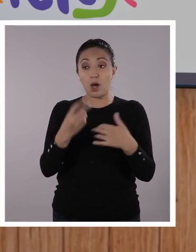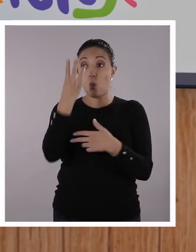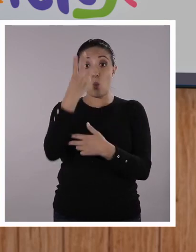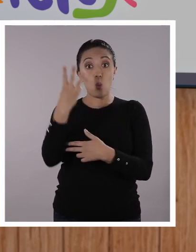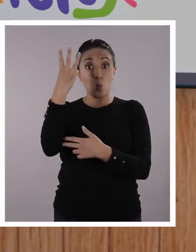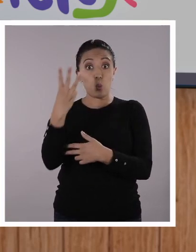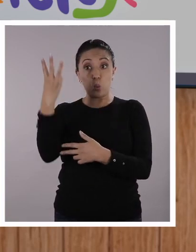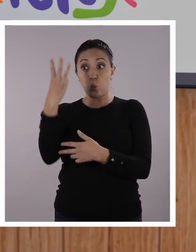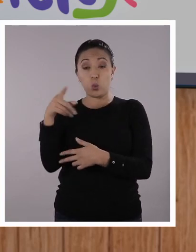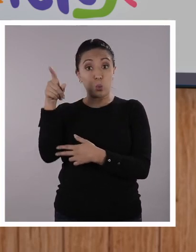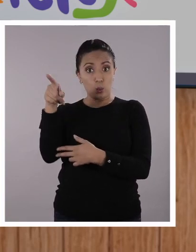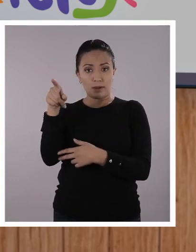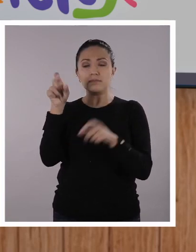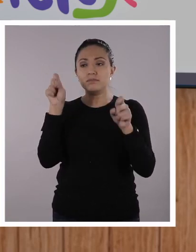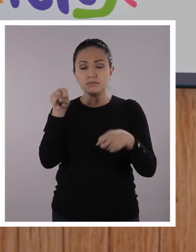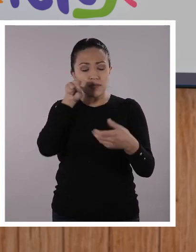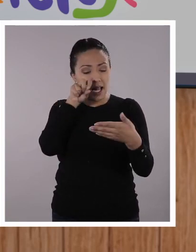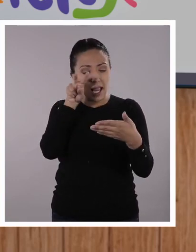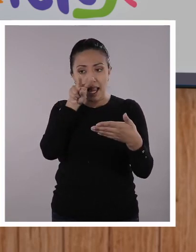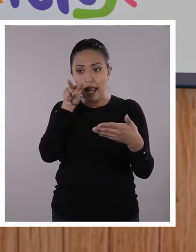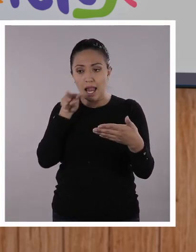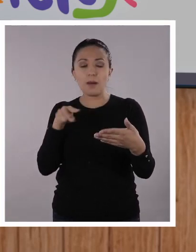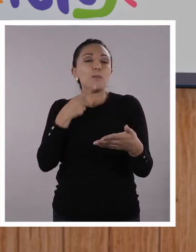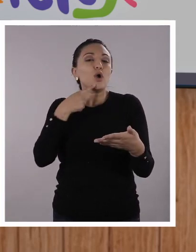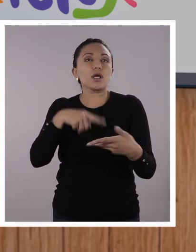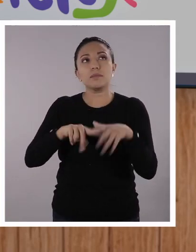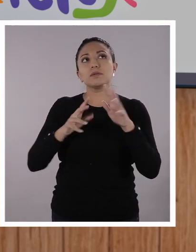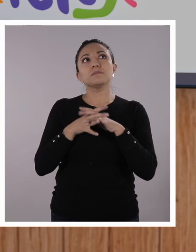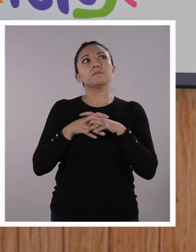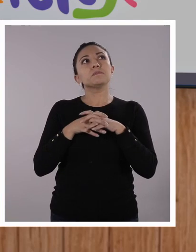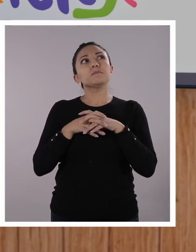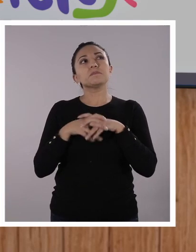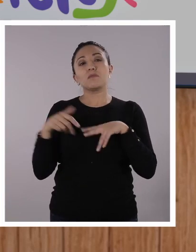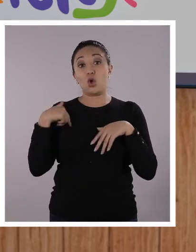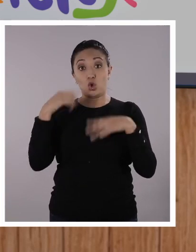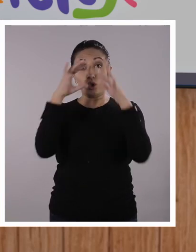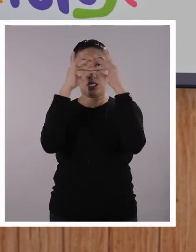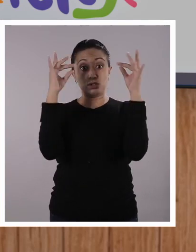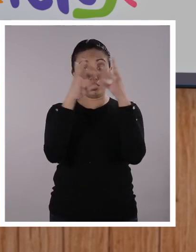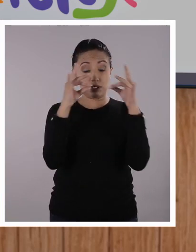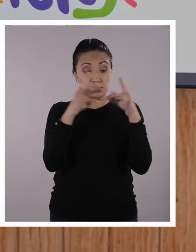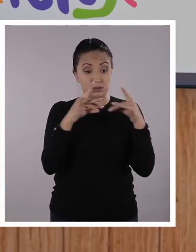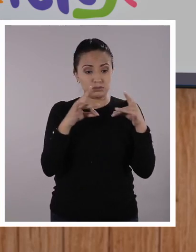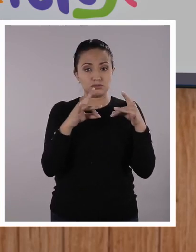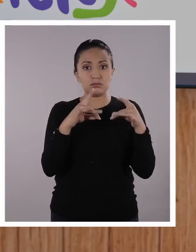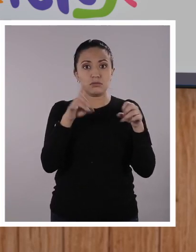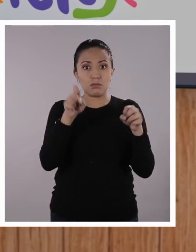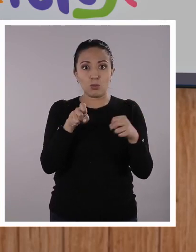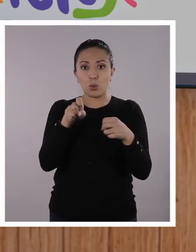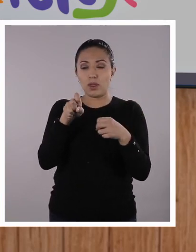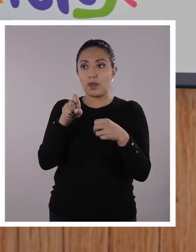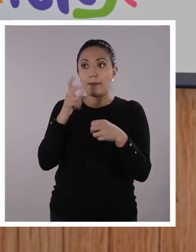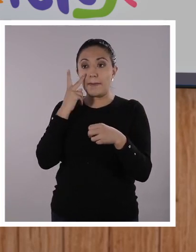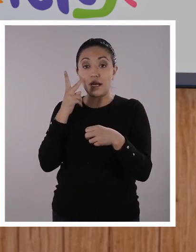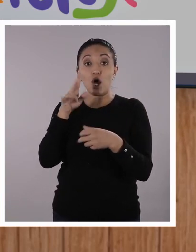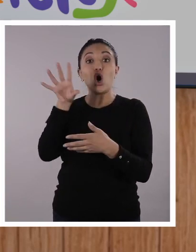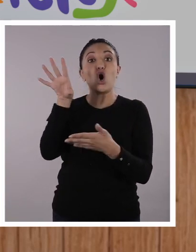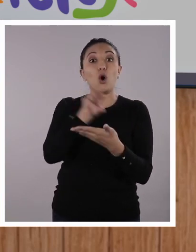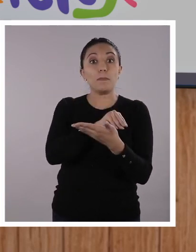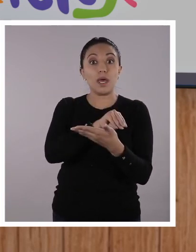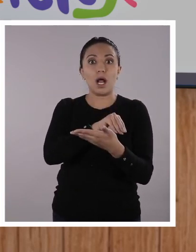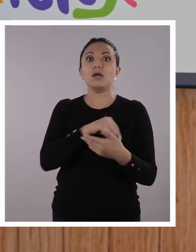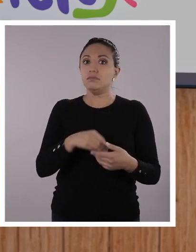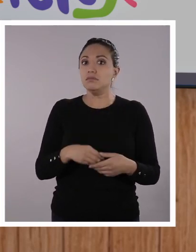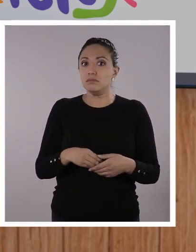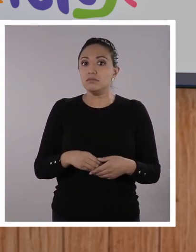que te permite verificar si es que, por ejemplo, un texto ha sido plagiado. ¿Qué quiero decir? Que